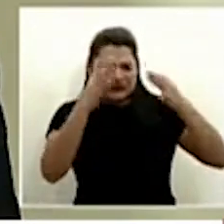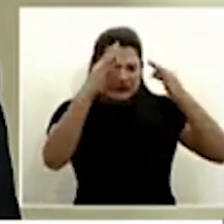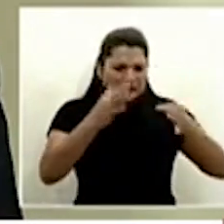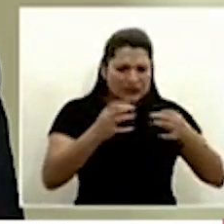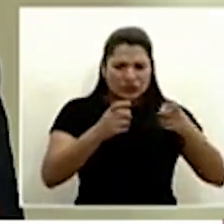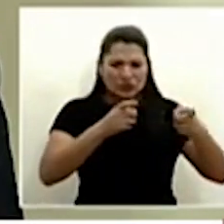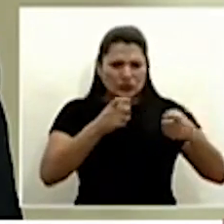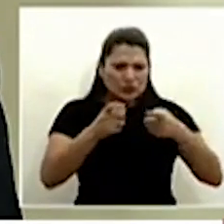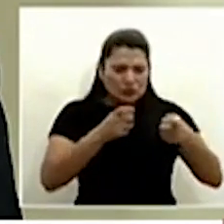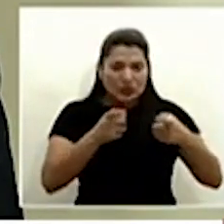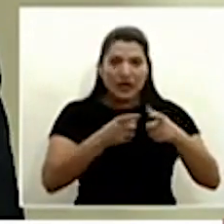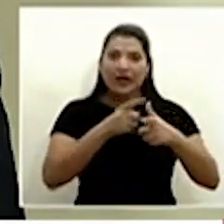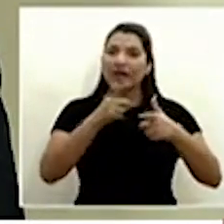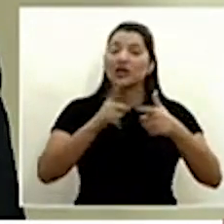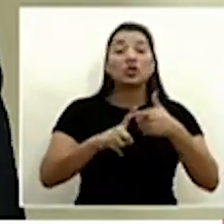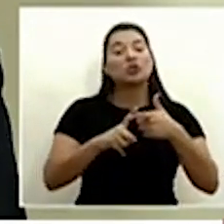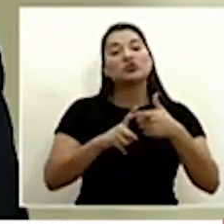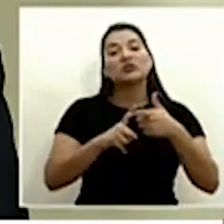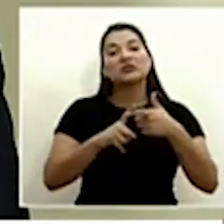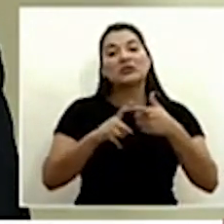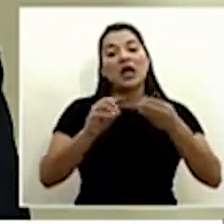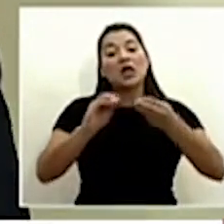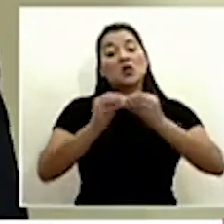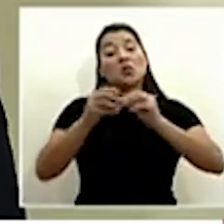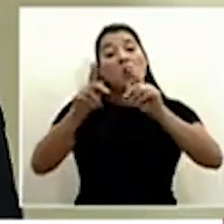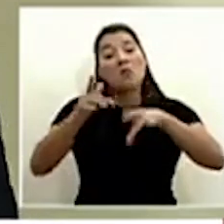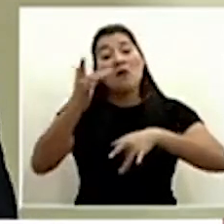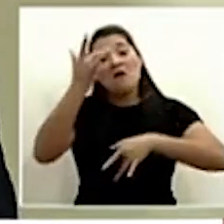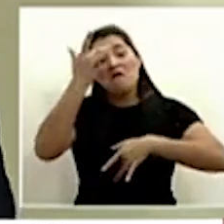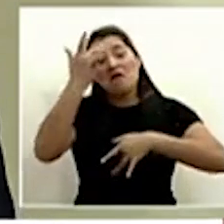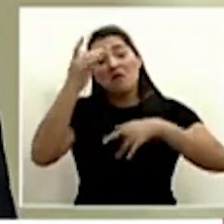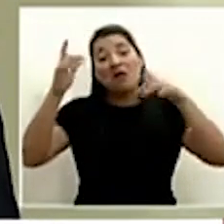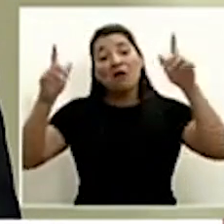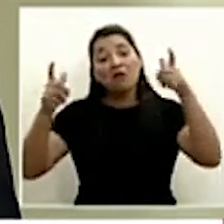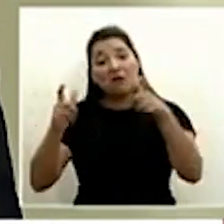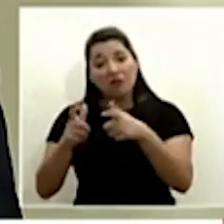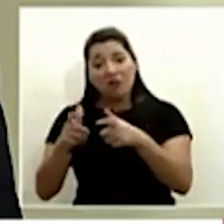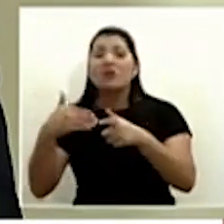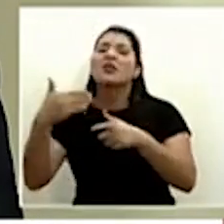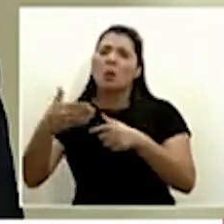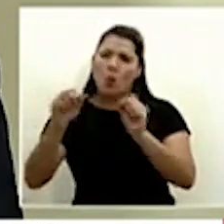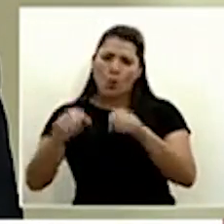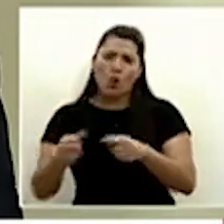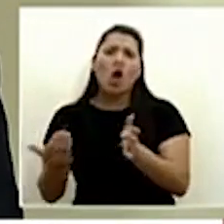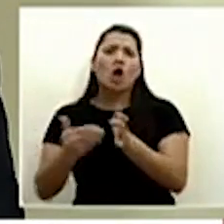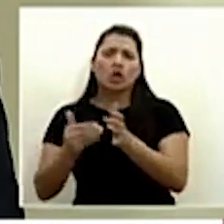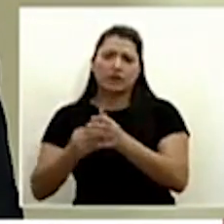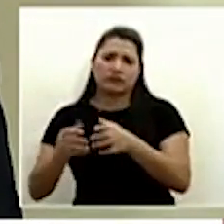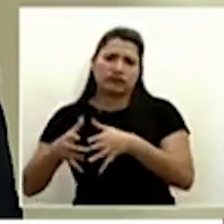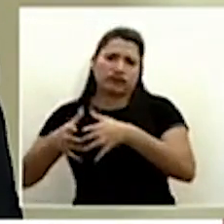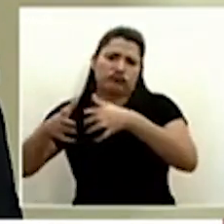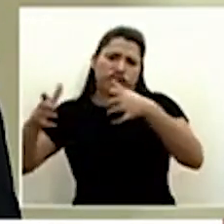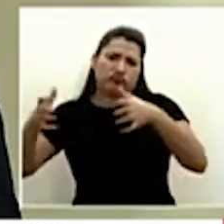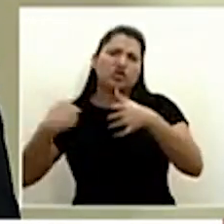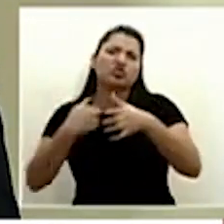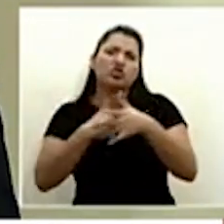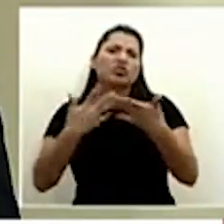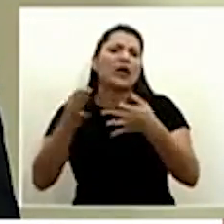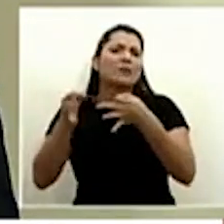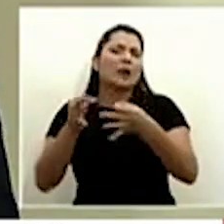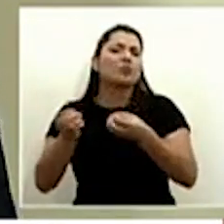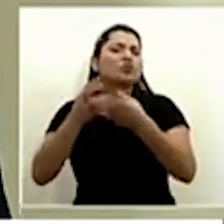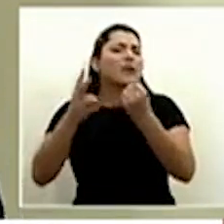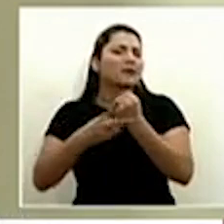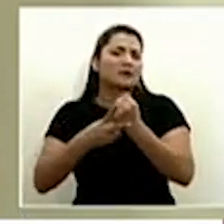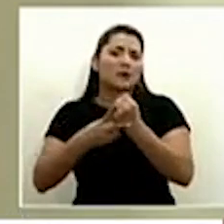agotando los las cadenas de transmisión y después puede haber una segunda ola eso lo hemos explicado muchas veces y eso pues cualquier país está sujeto a ese